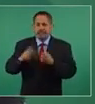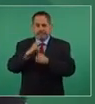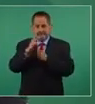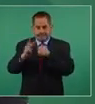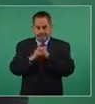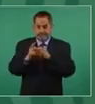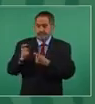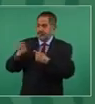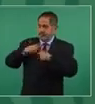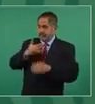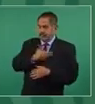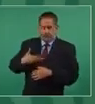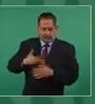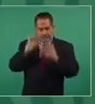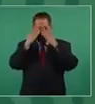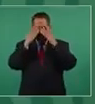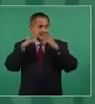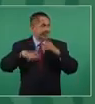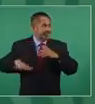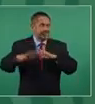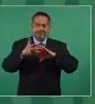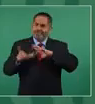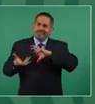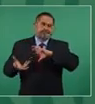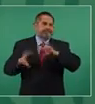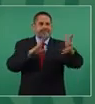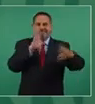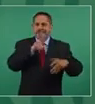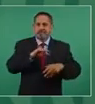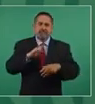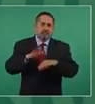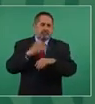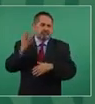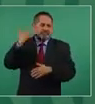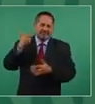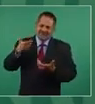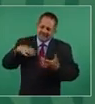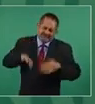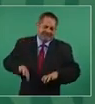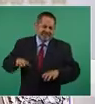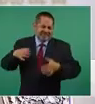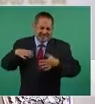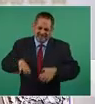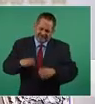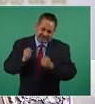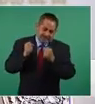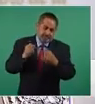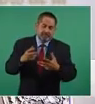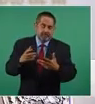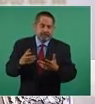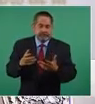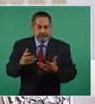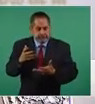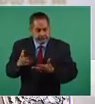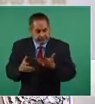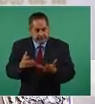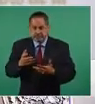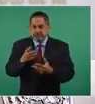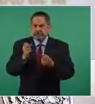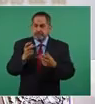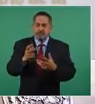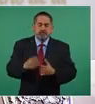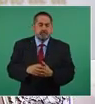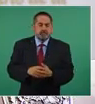en ruinas porque se dedicaron a saquear los que estaban, a robar